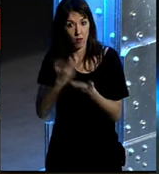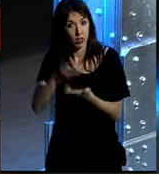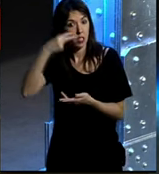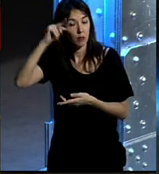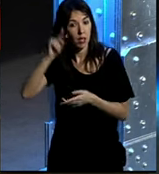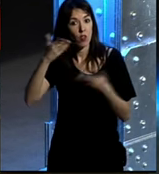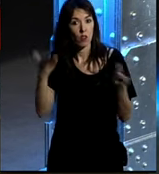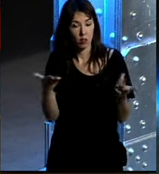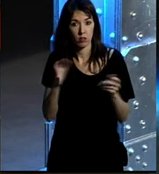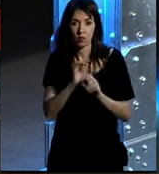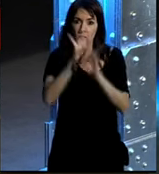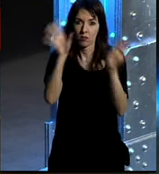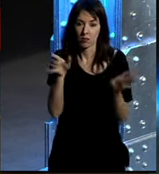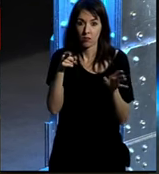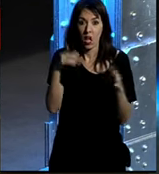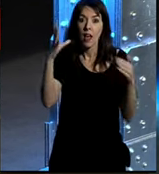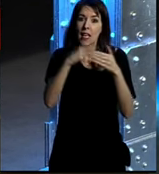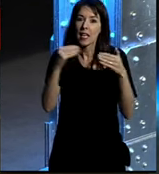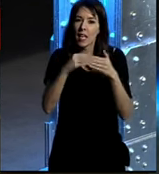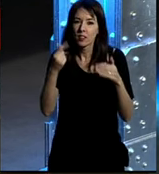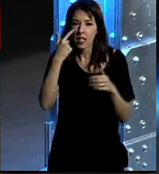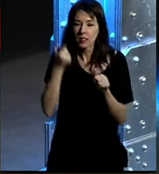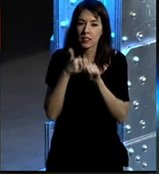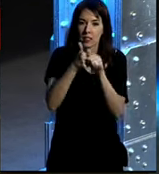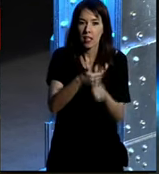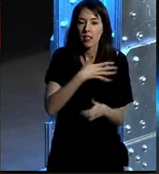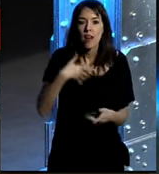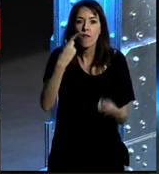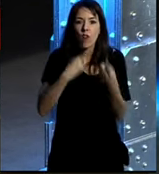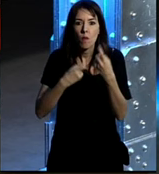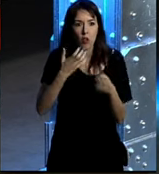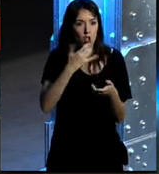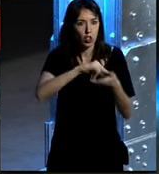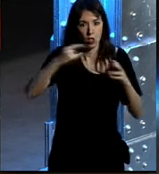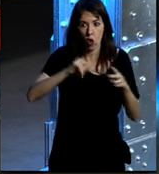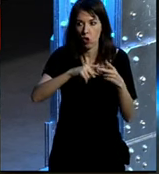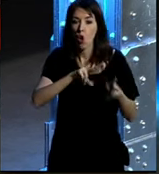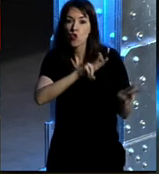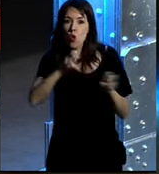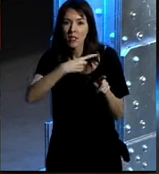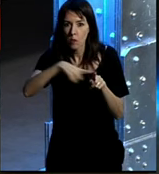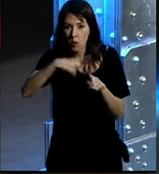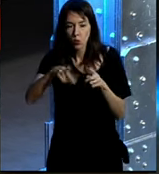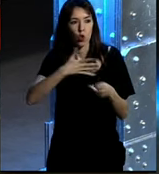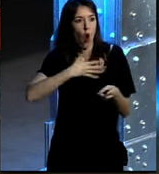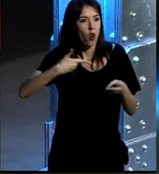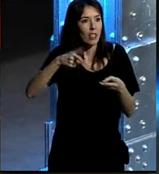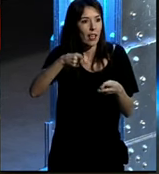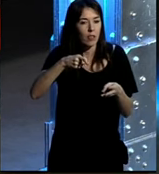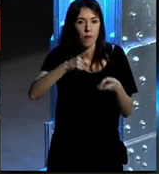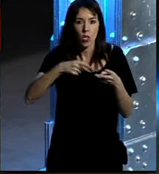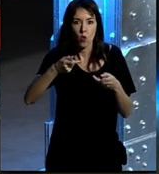es que evidentemente los clientes que nos siguen pues quieren información tecnológica quieren información de novedades de producto quieren que les